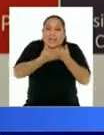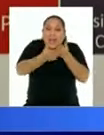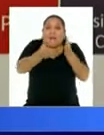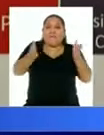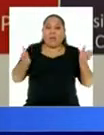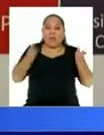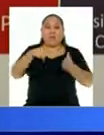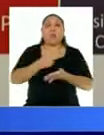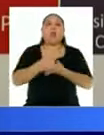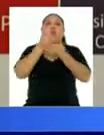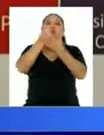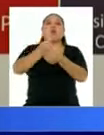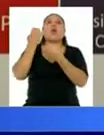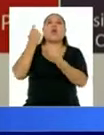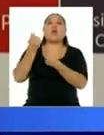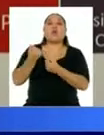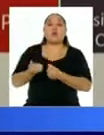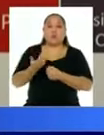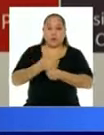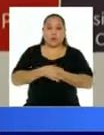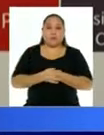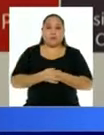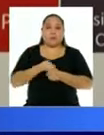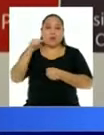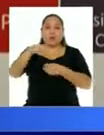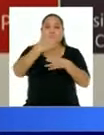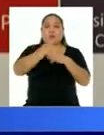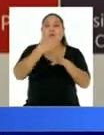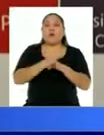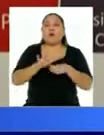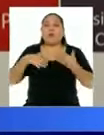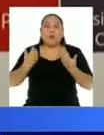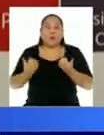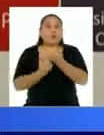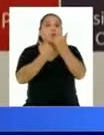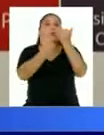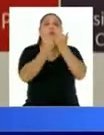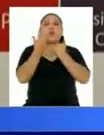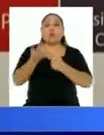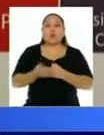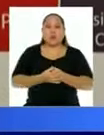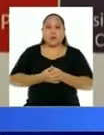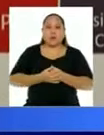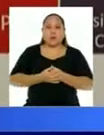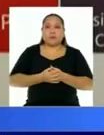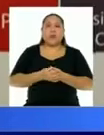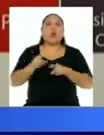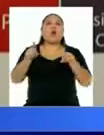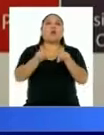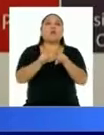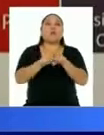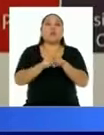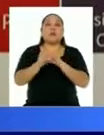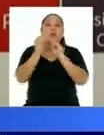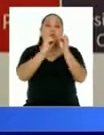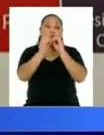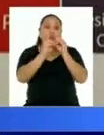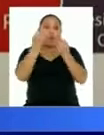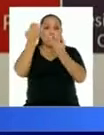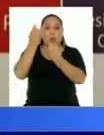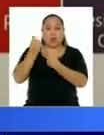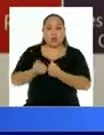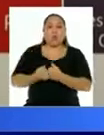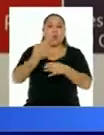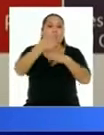favorecer la reactivación económica. De esta manera podemos contribuir a reactivar nuestra economía de una